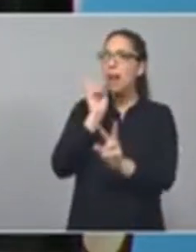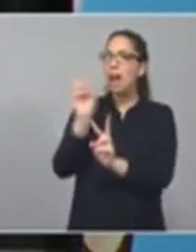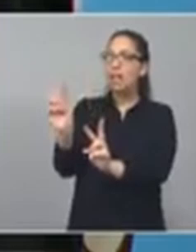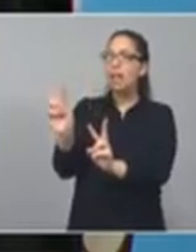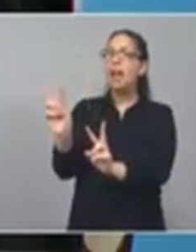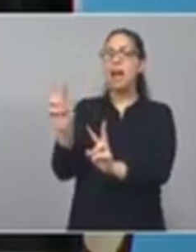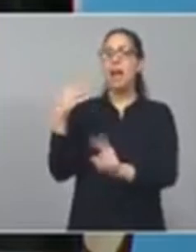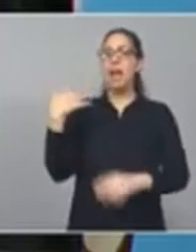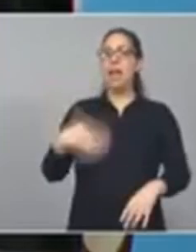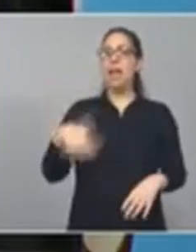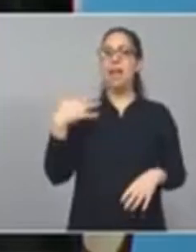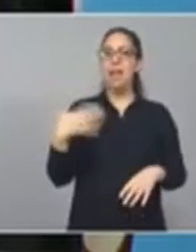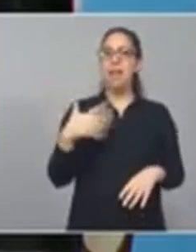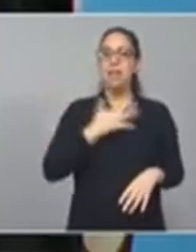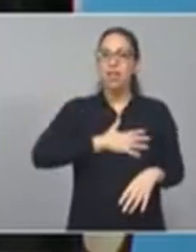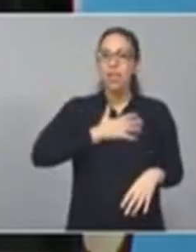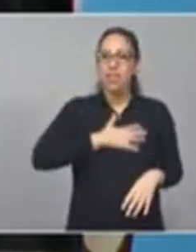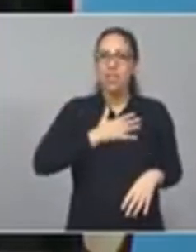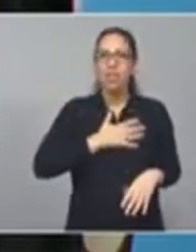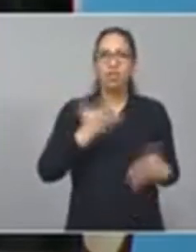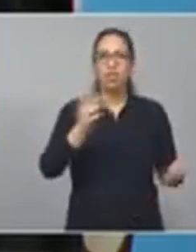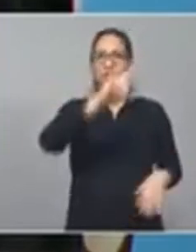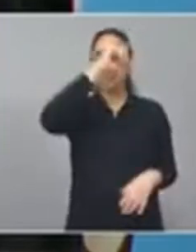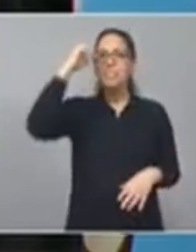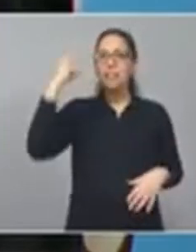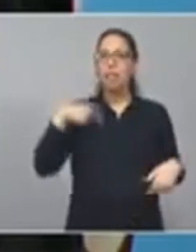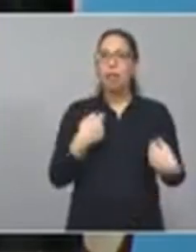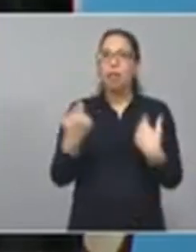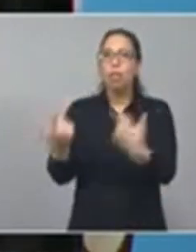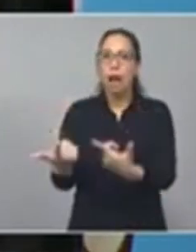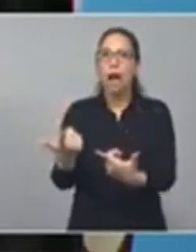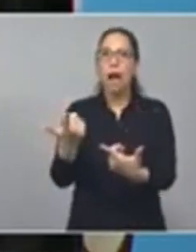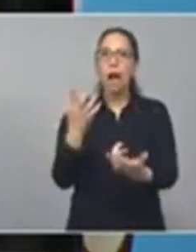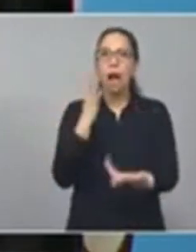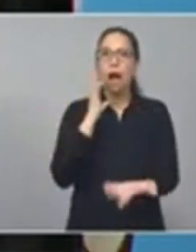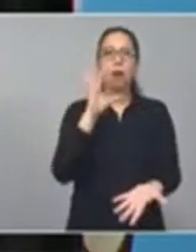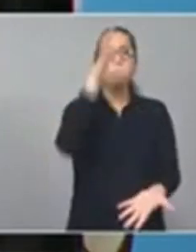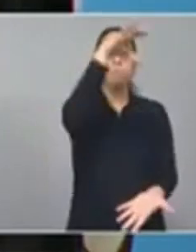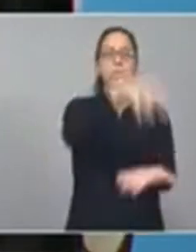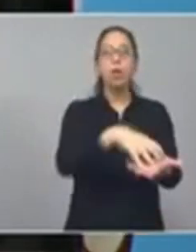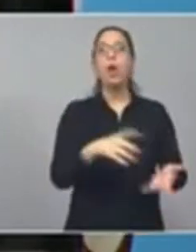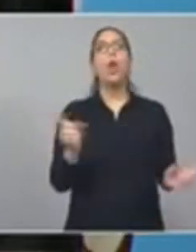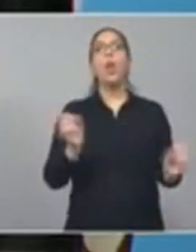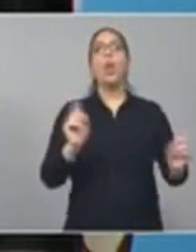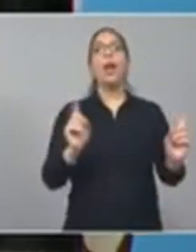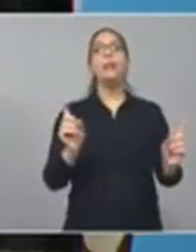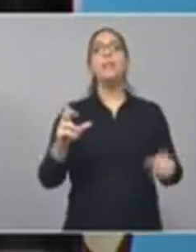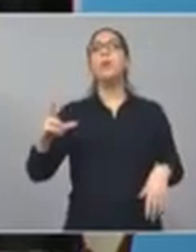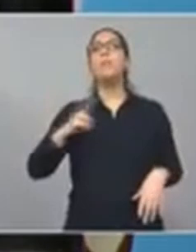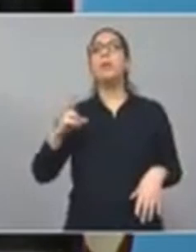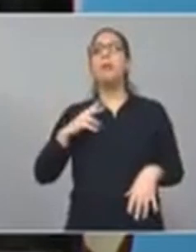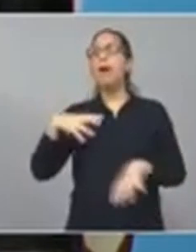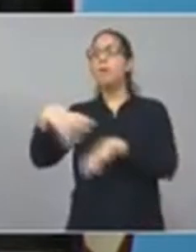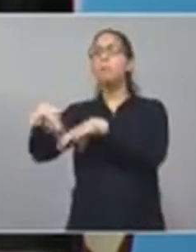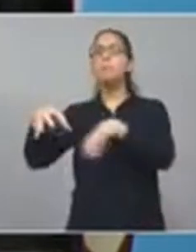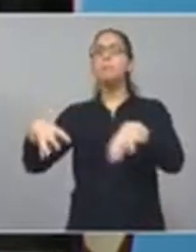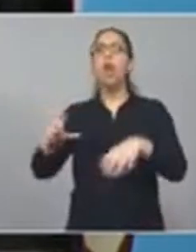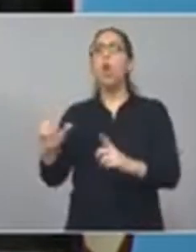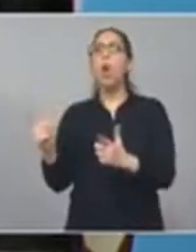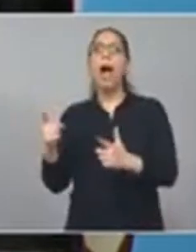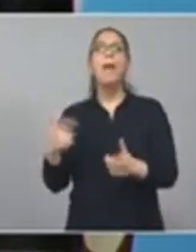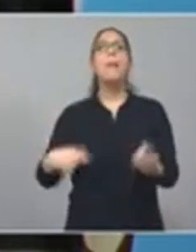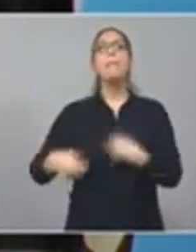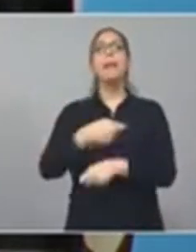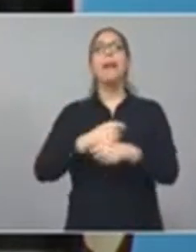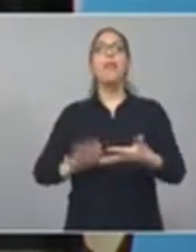que el Estado iba a poder hacer eso que no es que no exista en lo privado, no es que el mercado no lo resuelva,